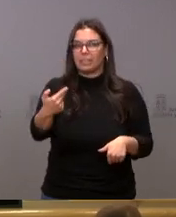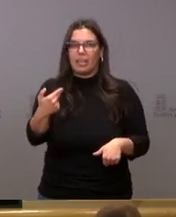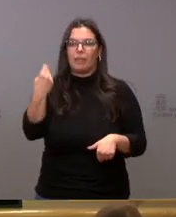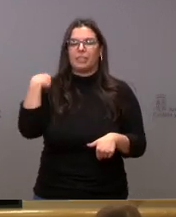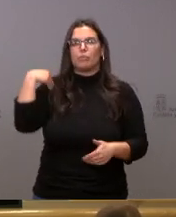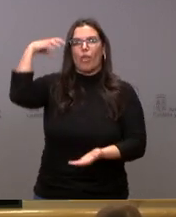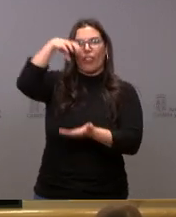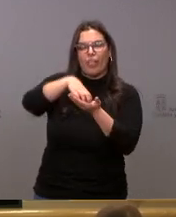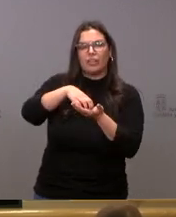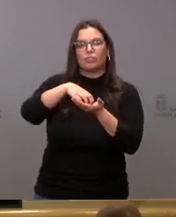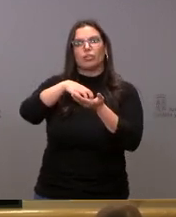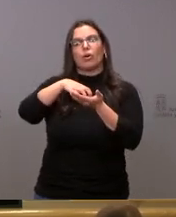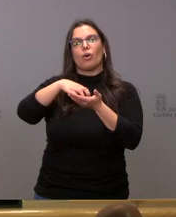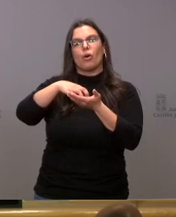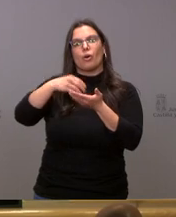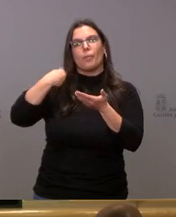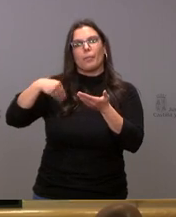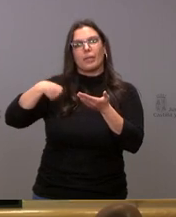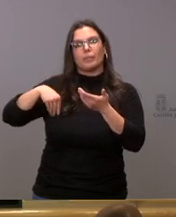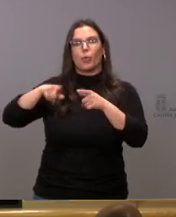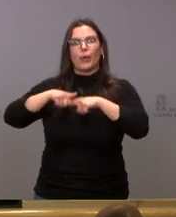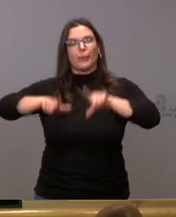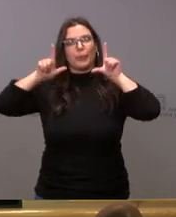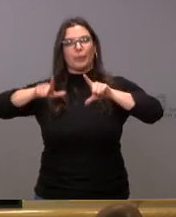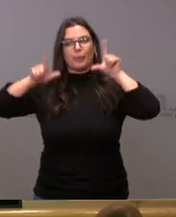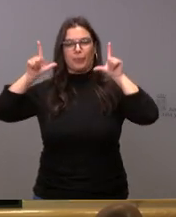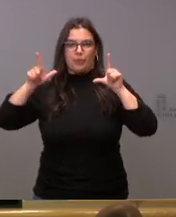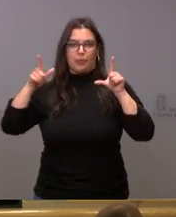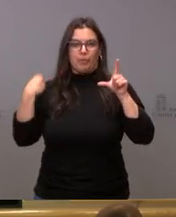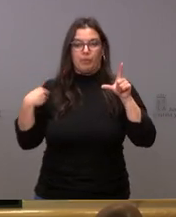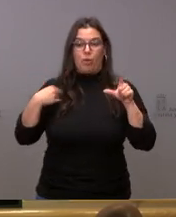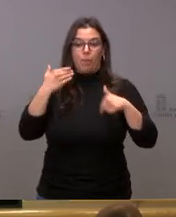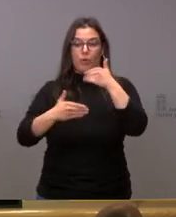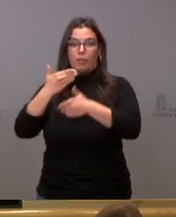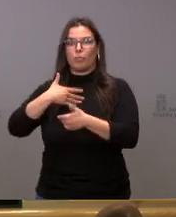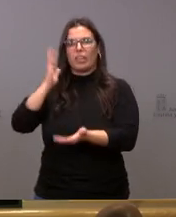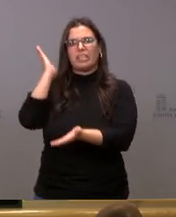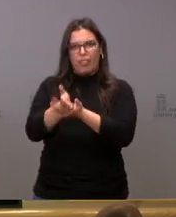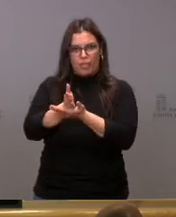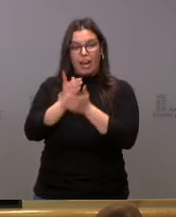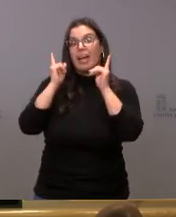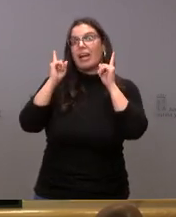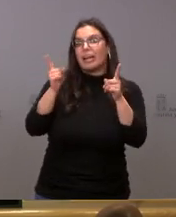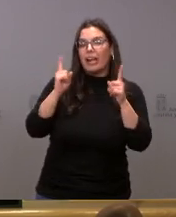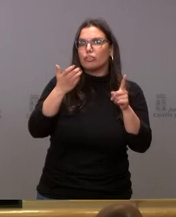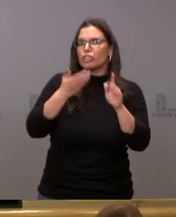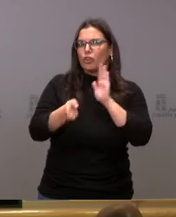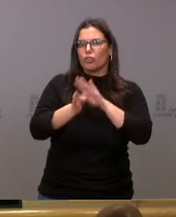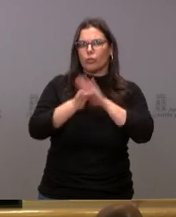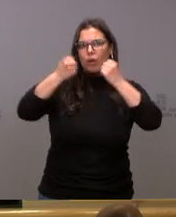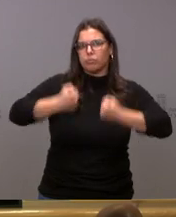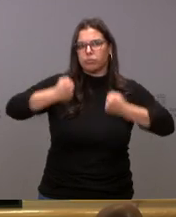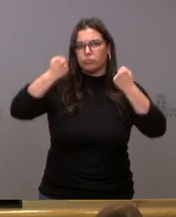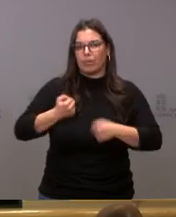instalaciones prohibida por la LORE con apercibimiento de incoación de procedimiento sancionador en caso de proseguir en la realización de